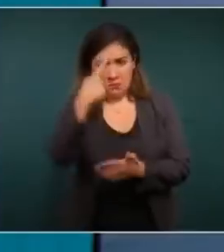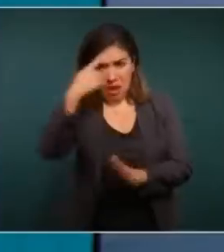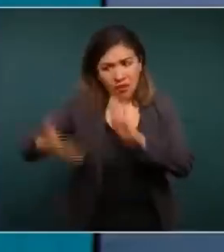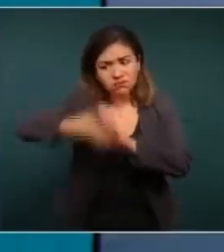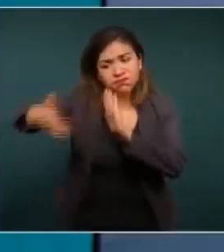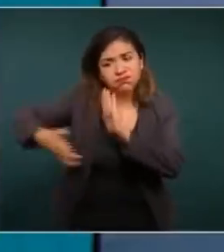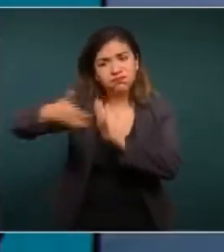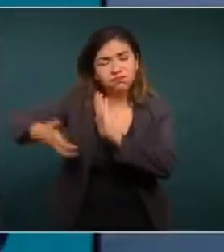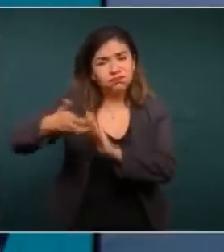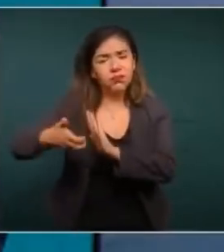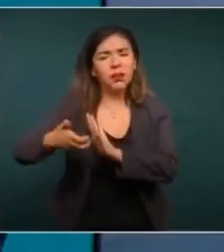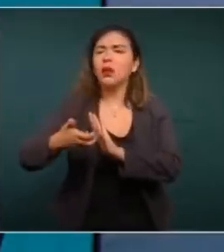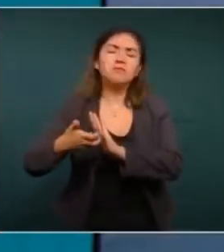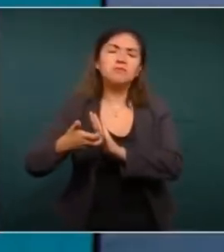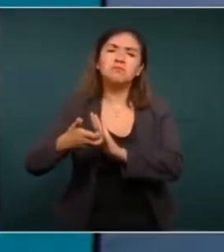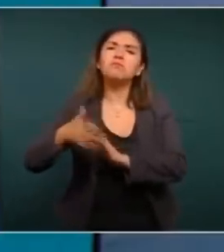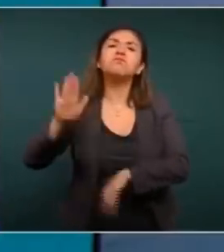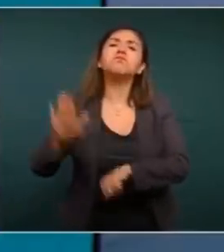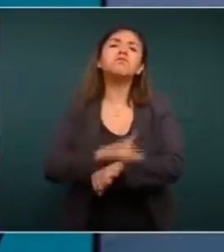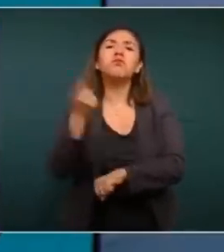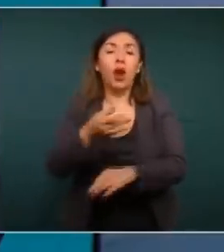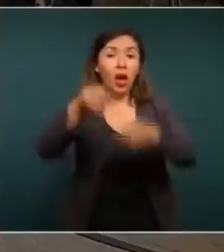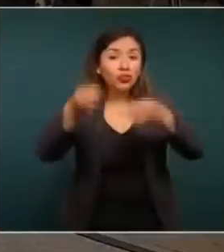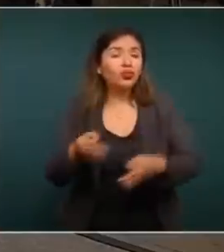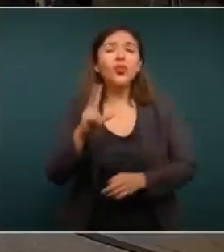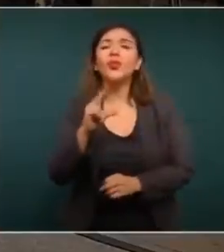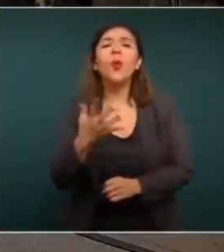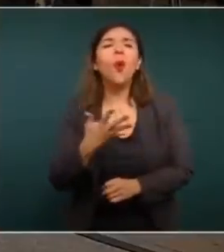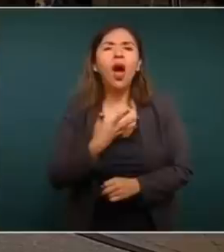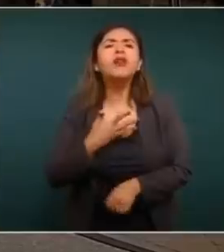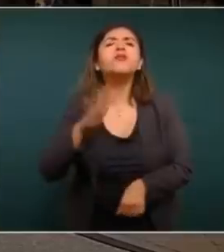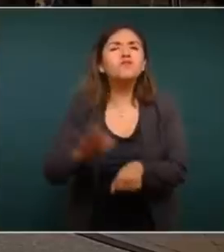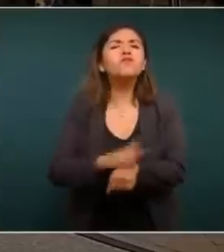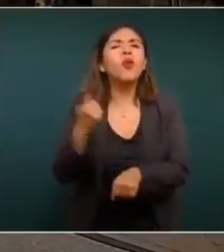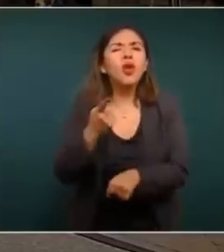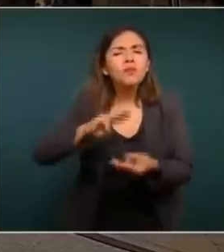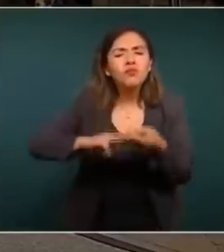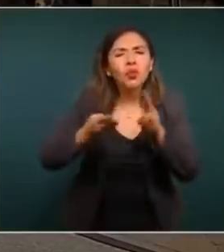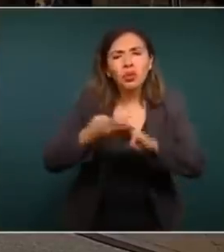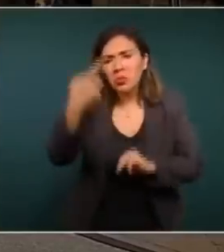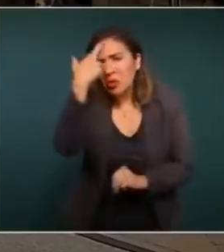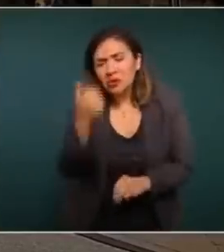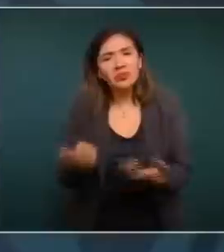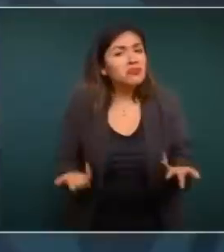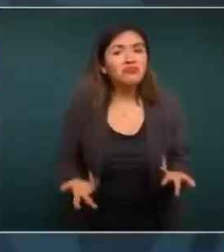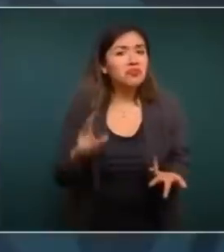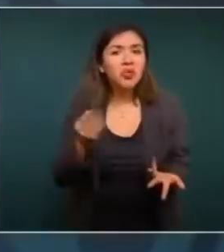obra porque no hay razón, o sea, cómo